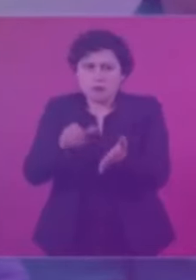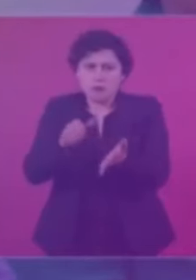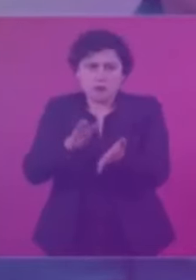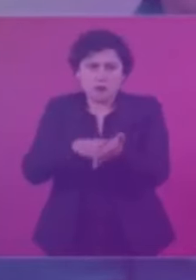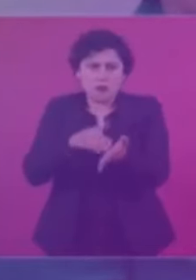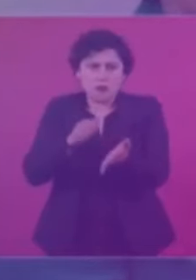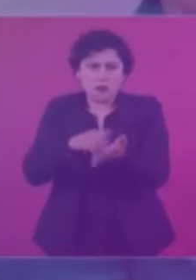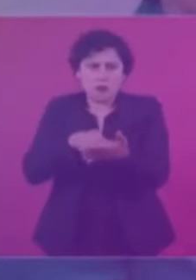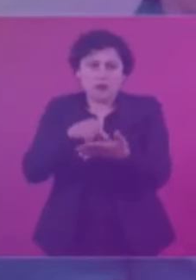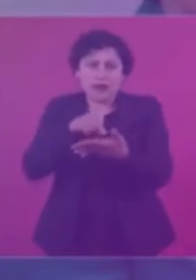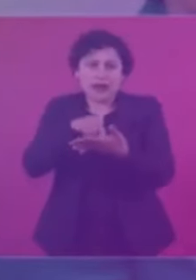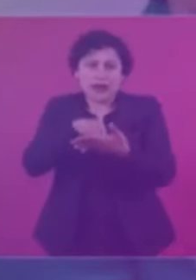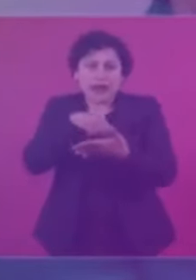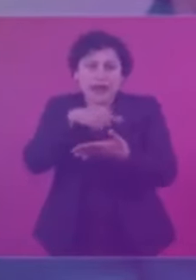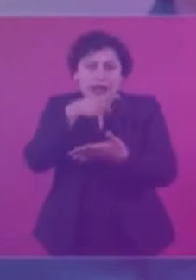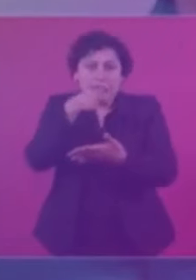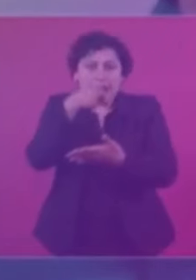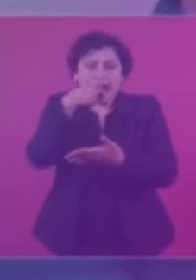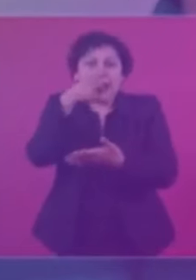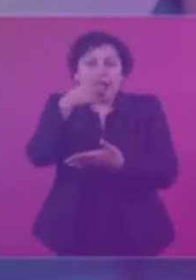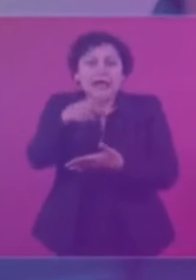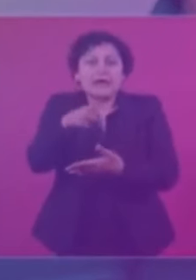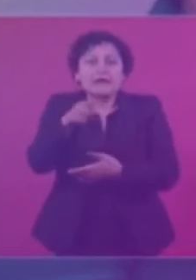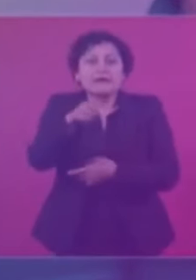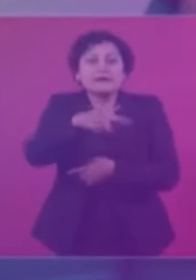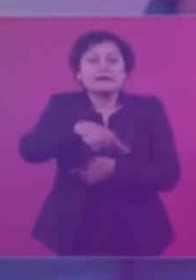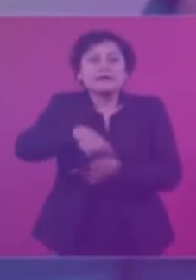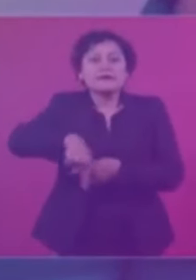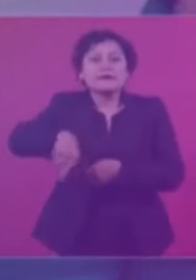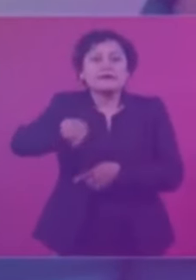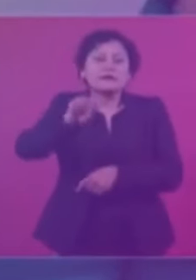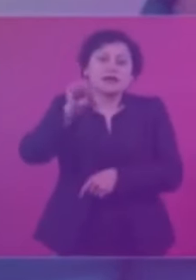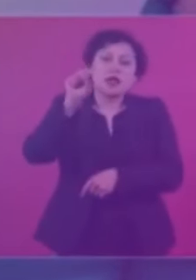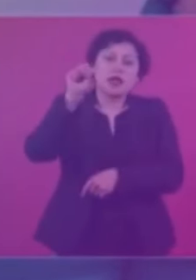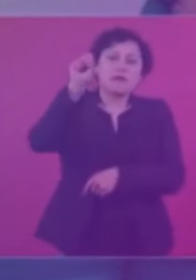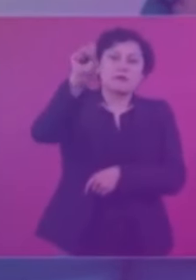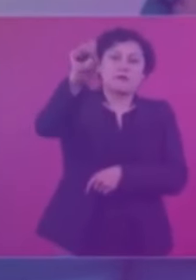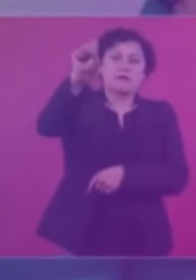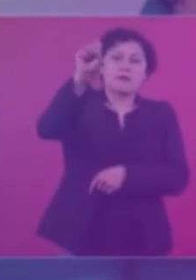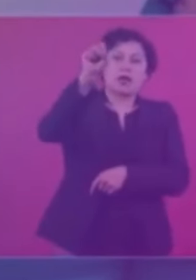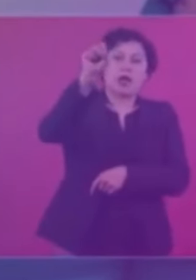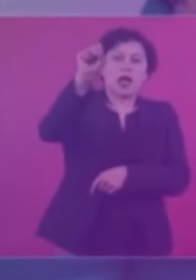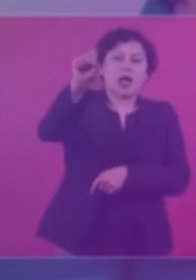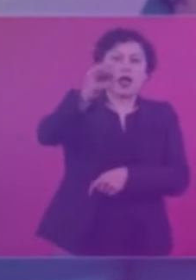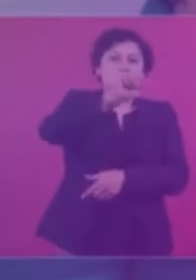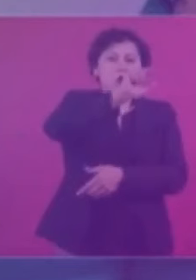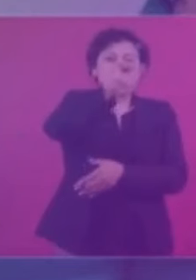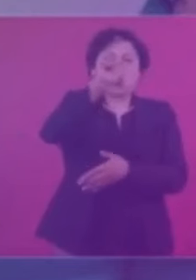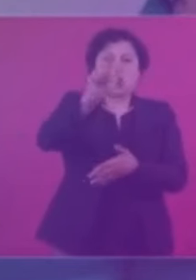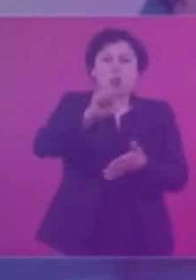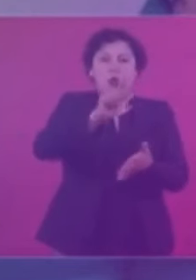ayer ante ayer todos los días pasados el anélido de la presidencia ha estado diciendo no pues tienen derecho